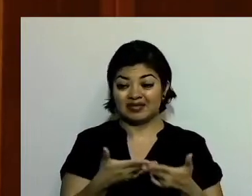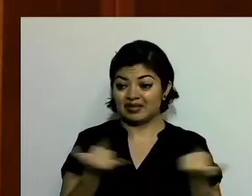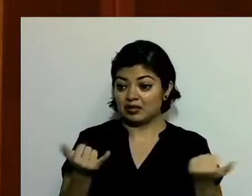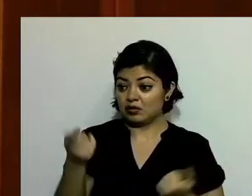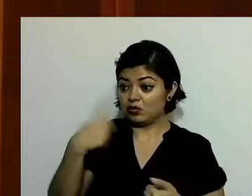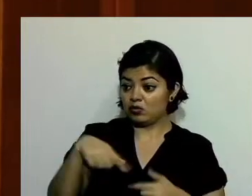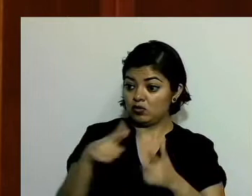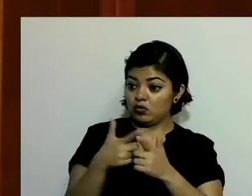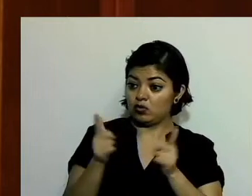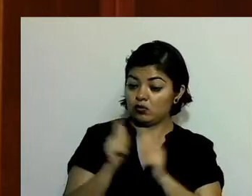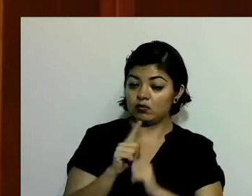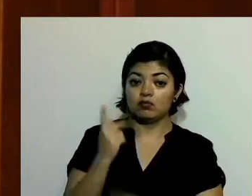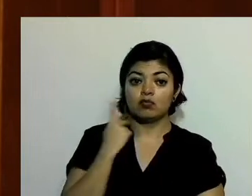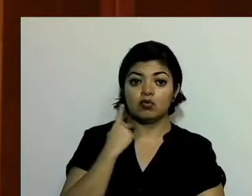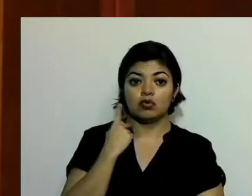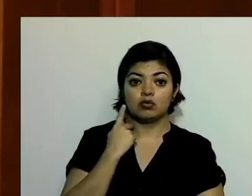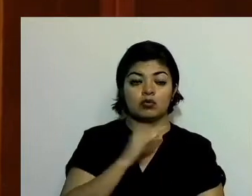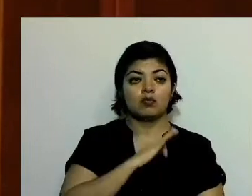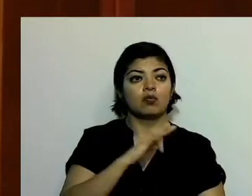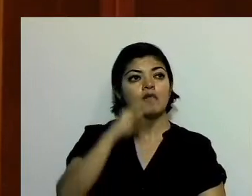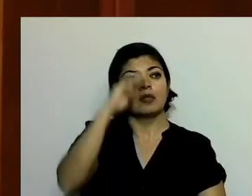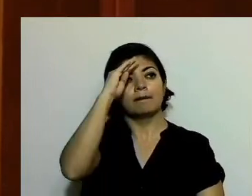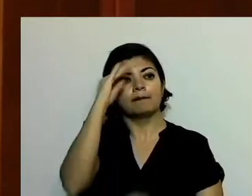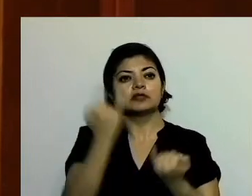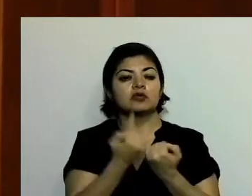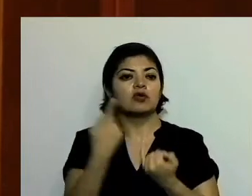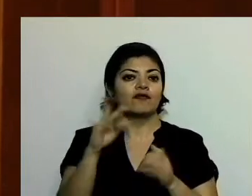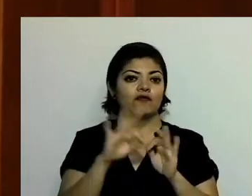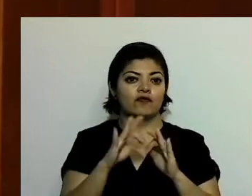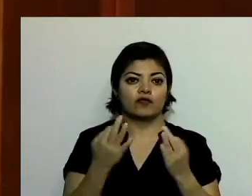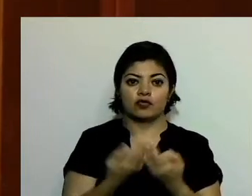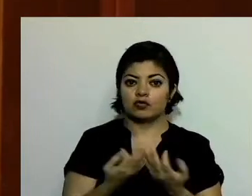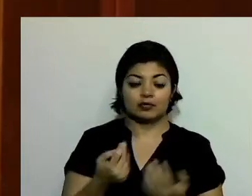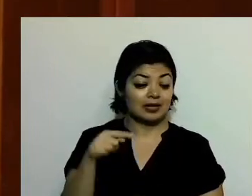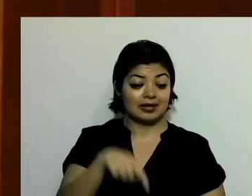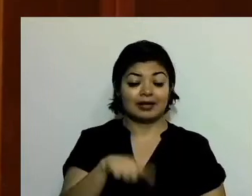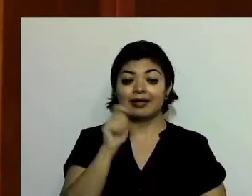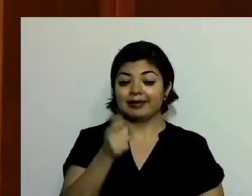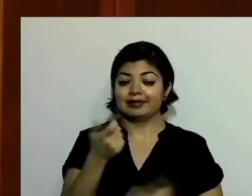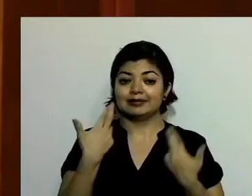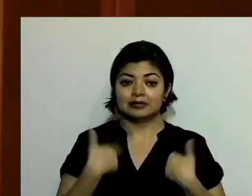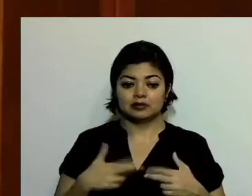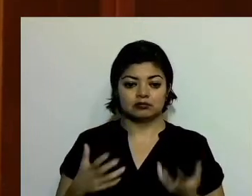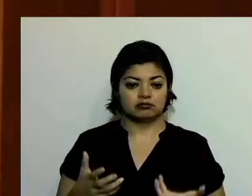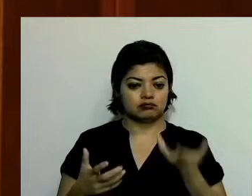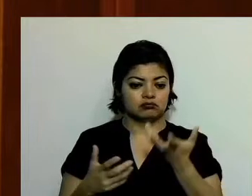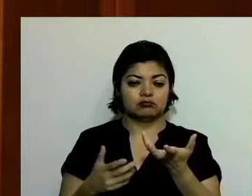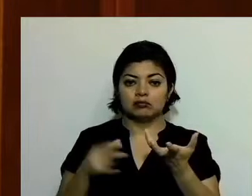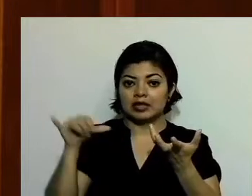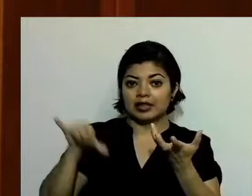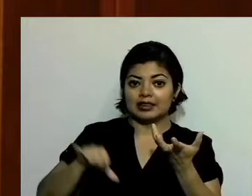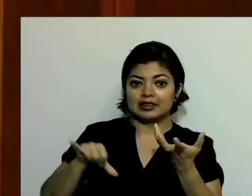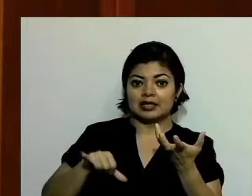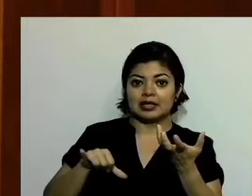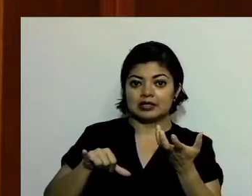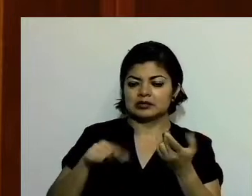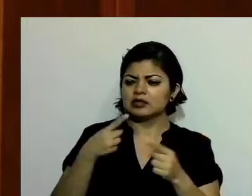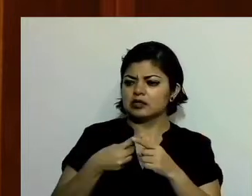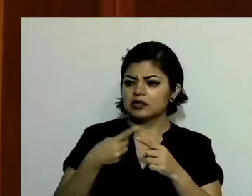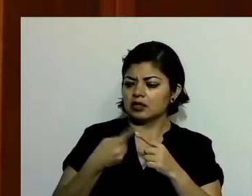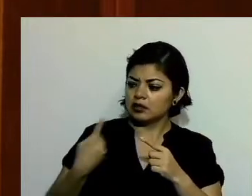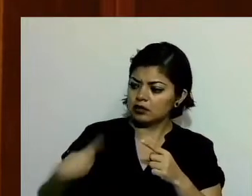parlamentarios podríamos pensar así. Aquí representamos el interés de todas y de todos los